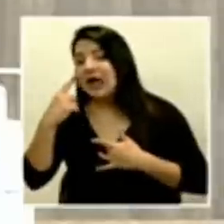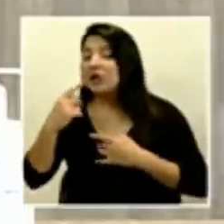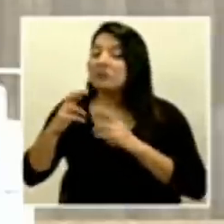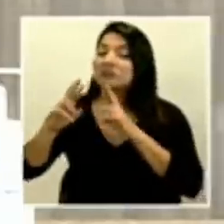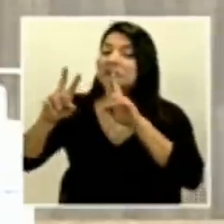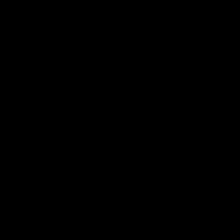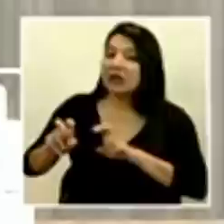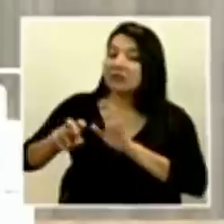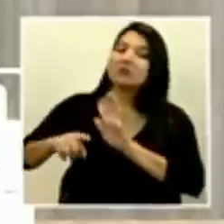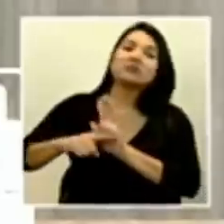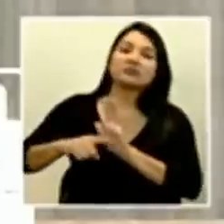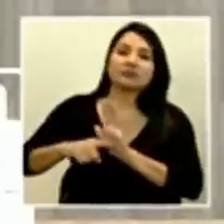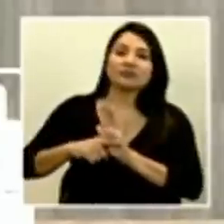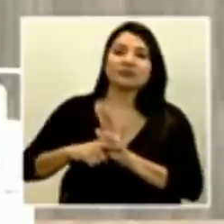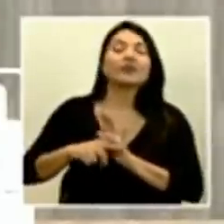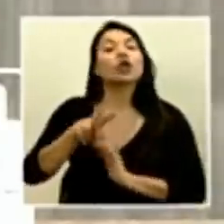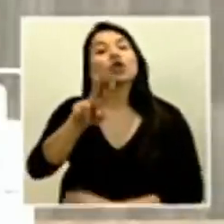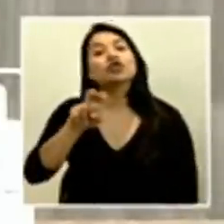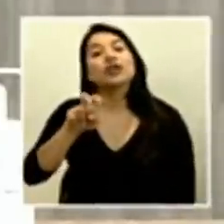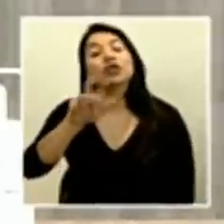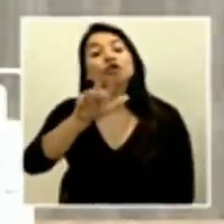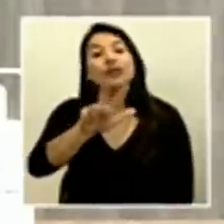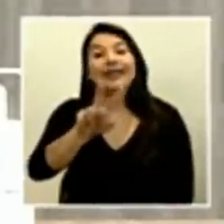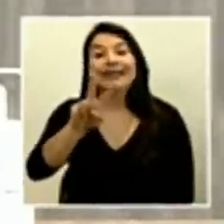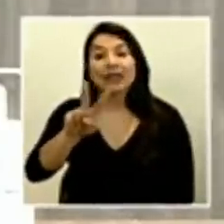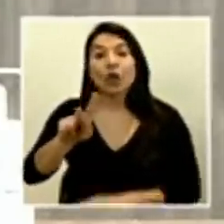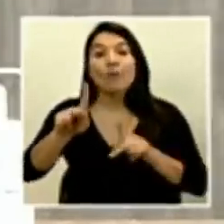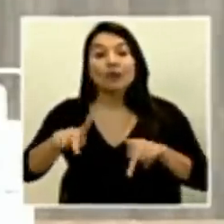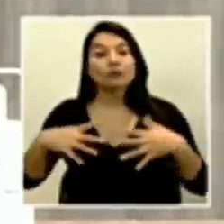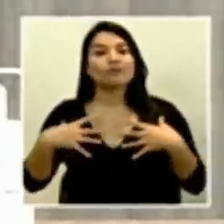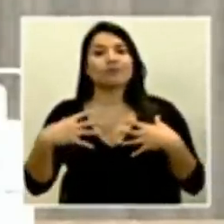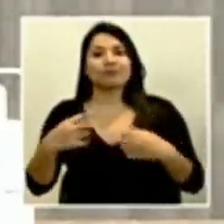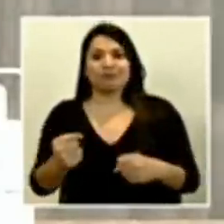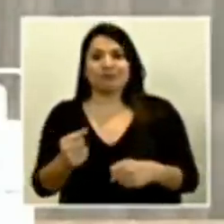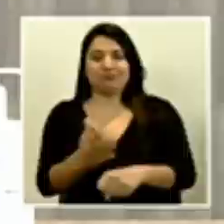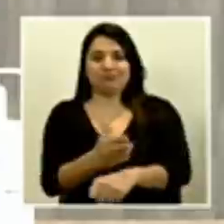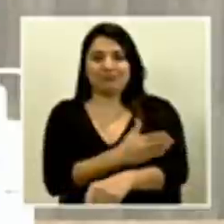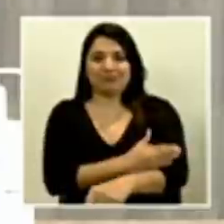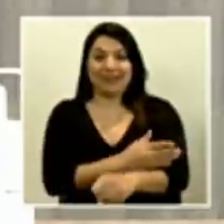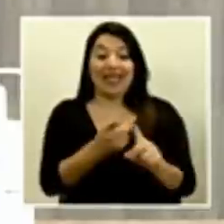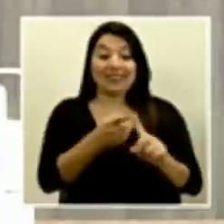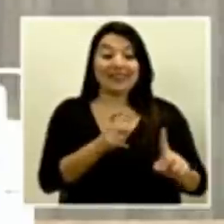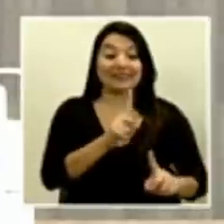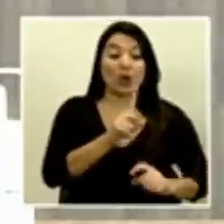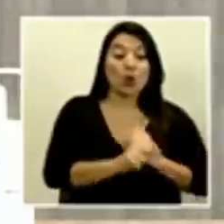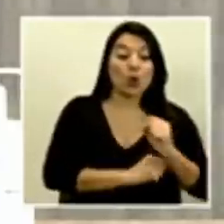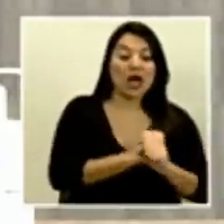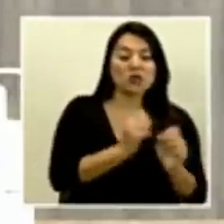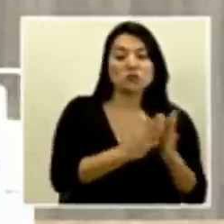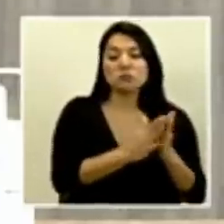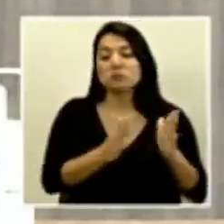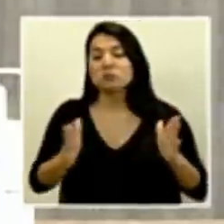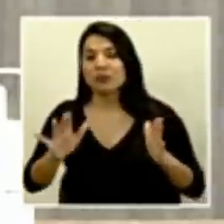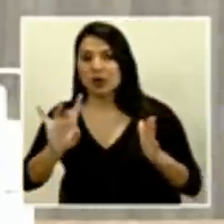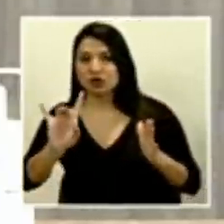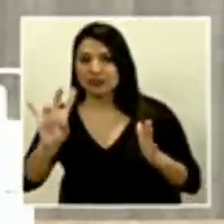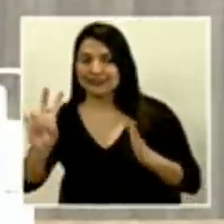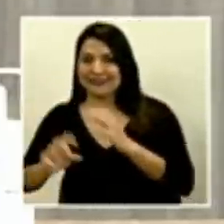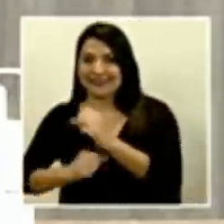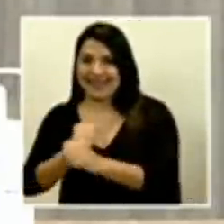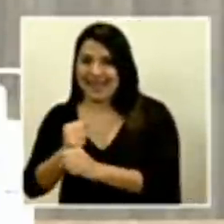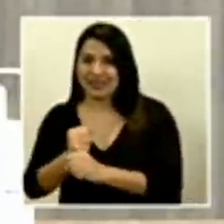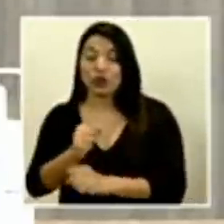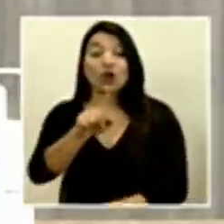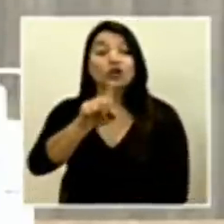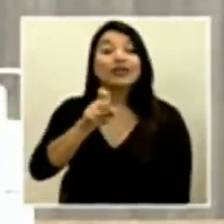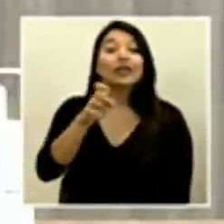registran como recuperadas con un rango de edad que va del 1 a los 87 años. Son 114 mujeres y